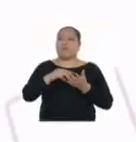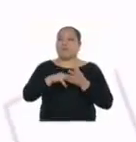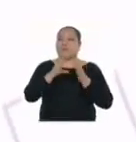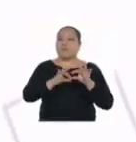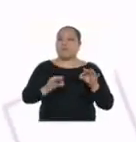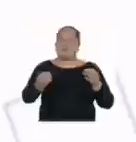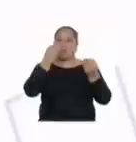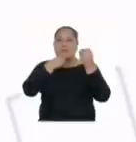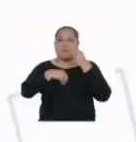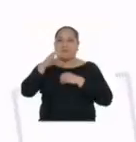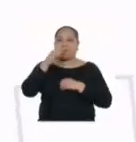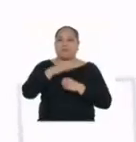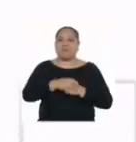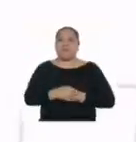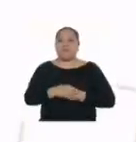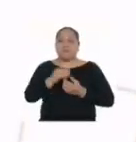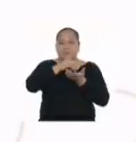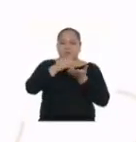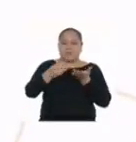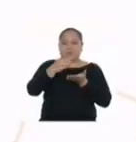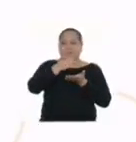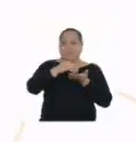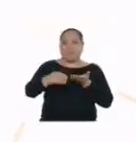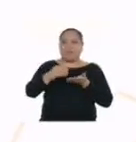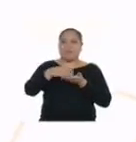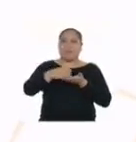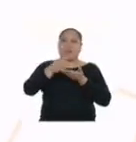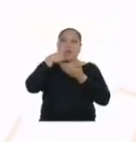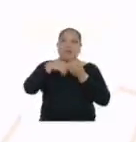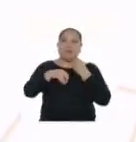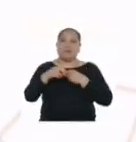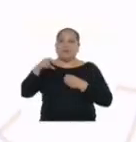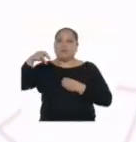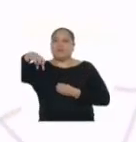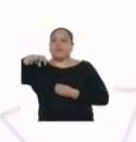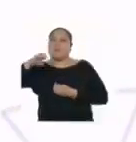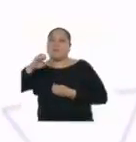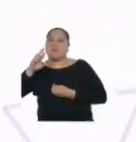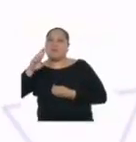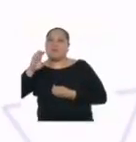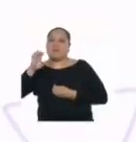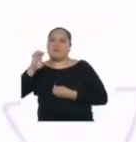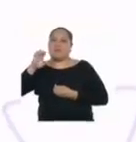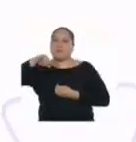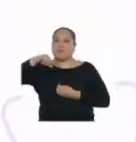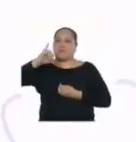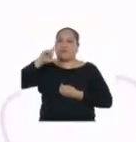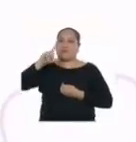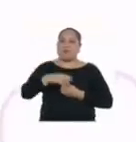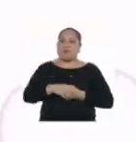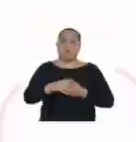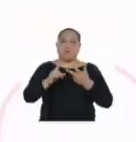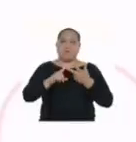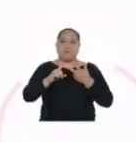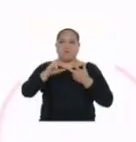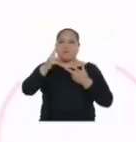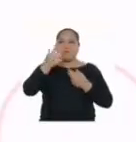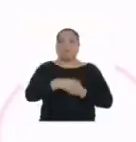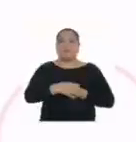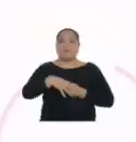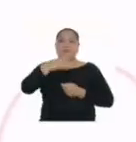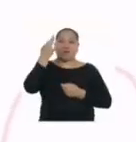consuma 100 gramos de pulpa de mandarita que 100 gramos de zumo de perejil. Y la tercera hipótesis es